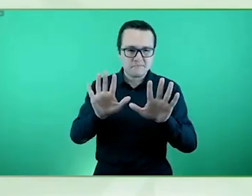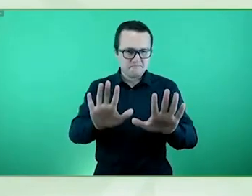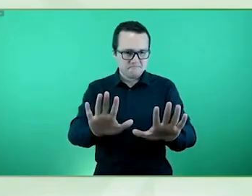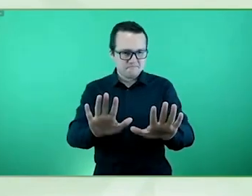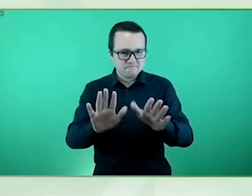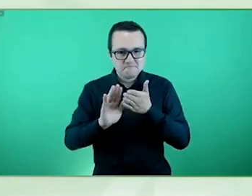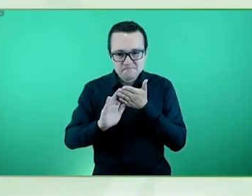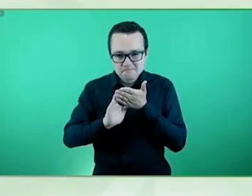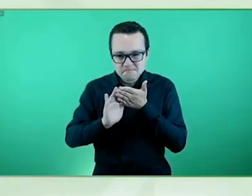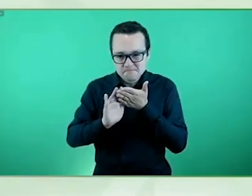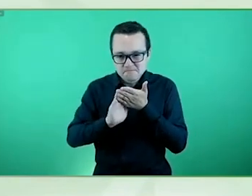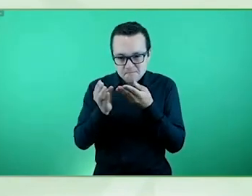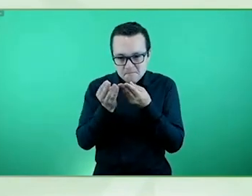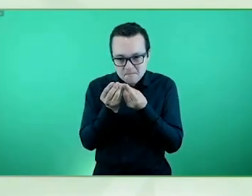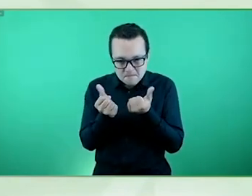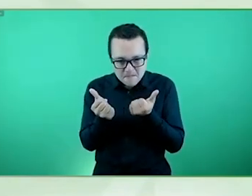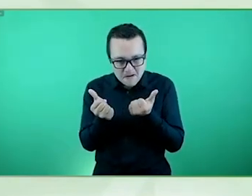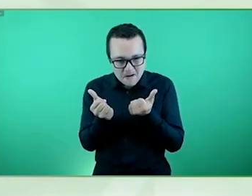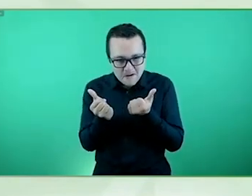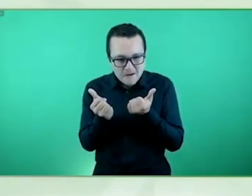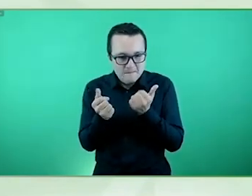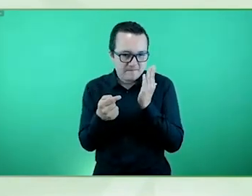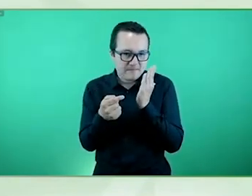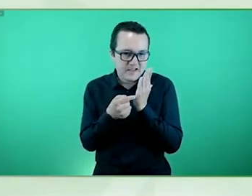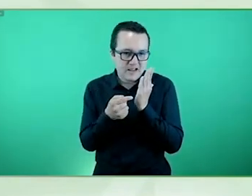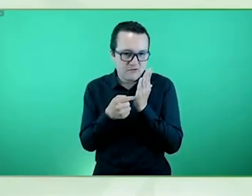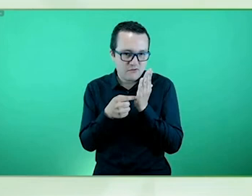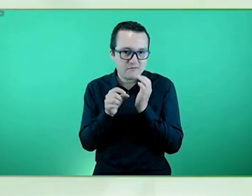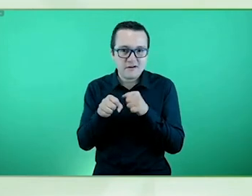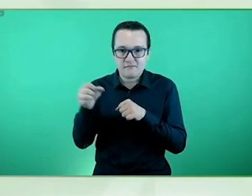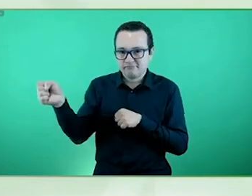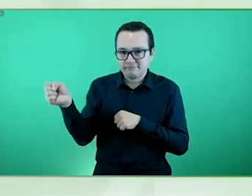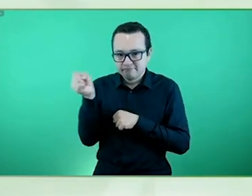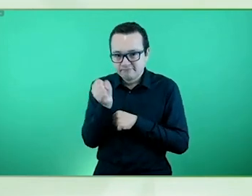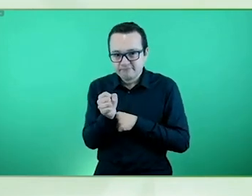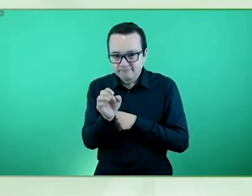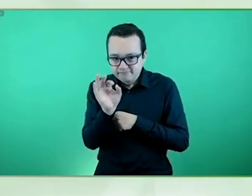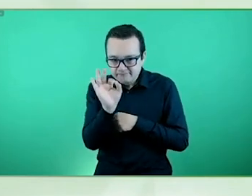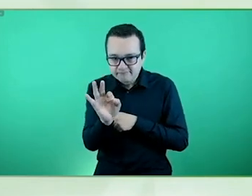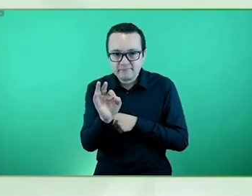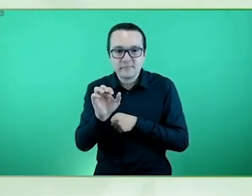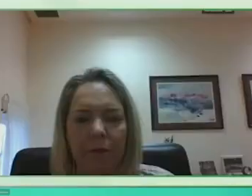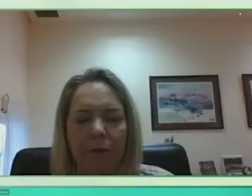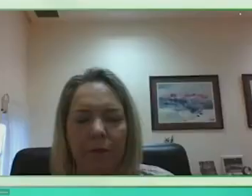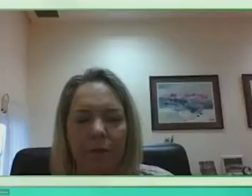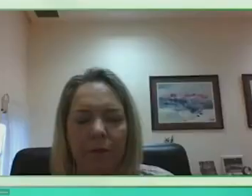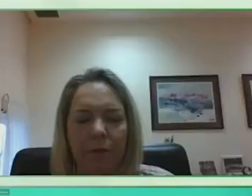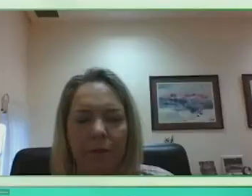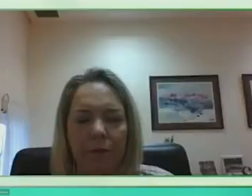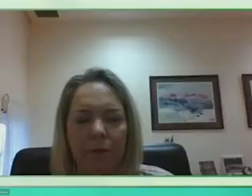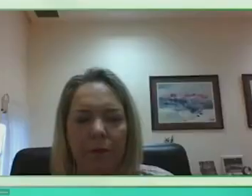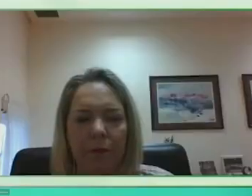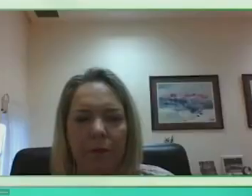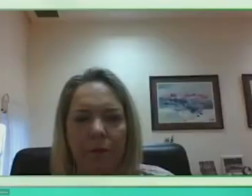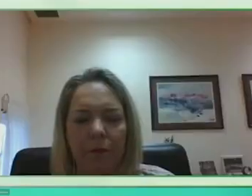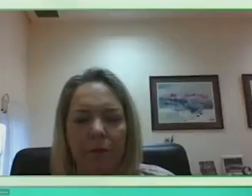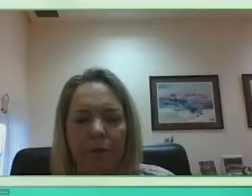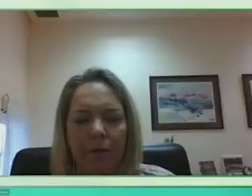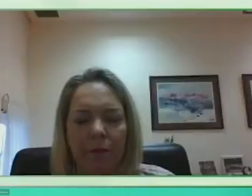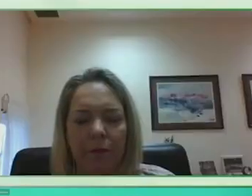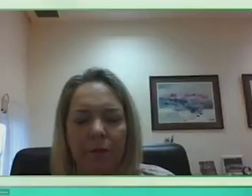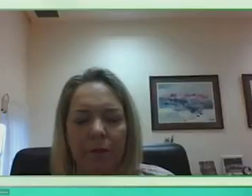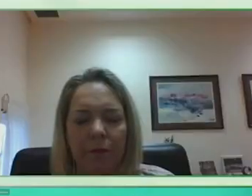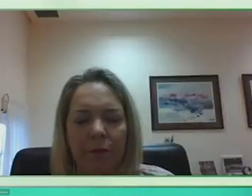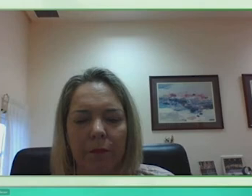técnicos para contar con la presentación, como decíamos, de Ana Díaz que nos va a compartir cómo la